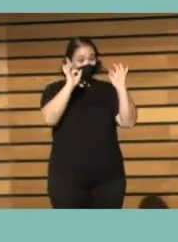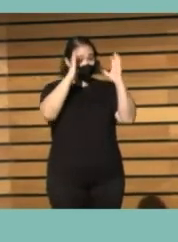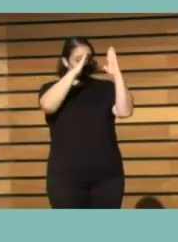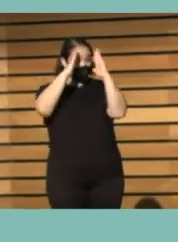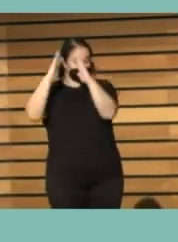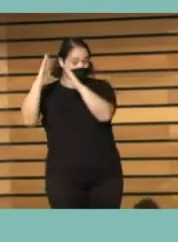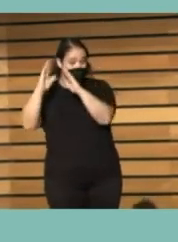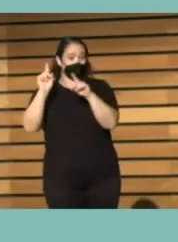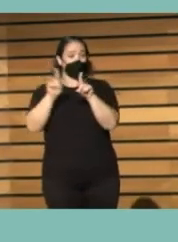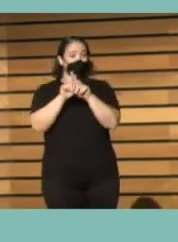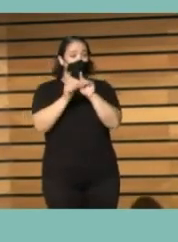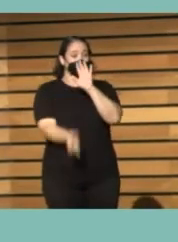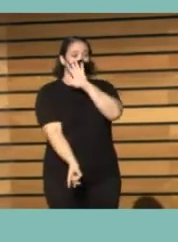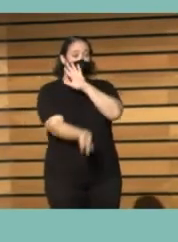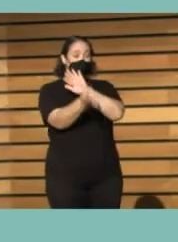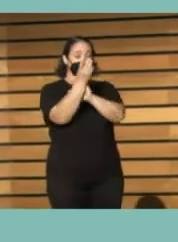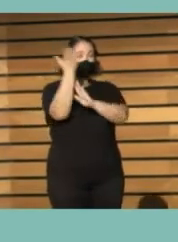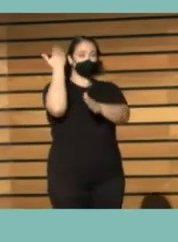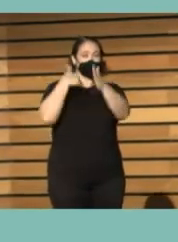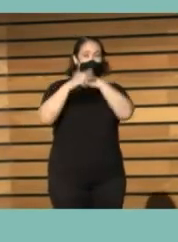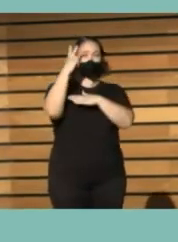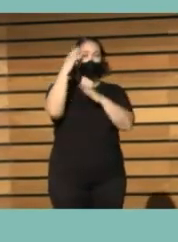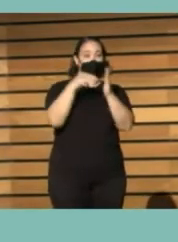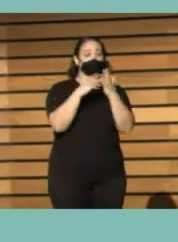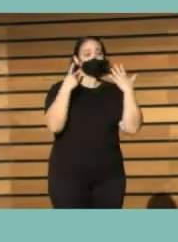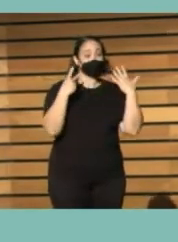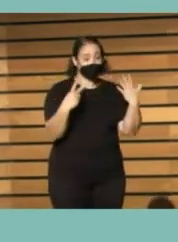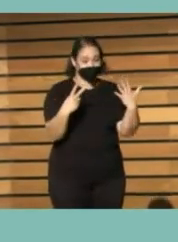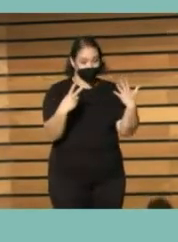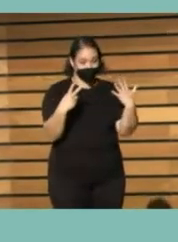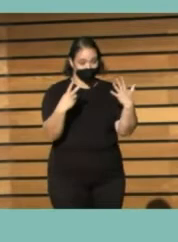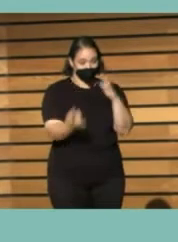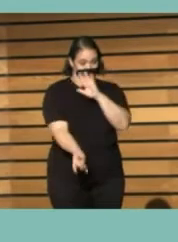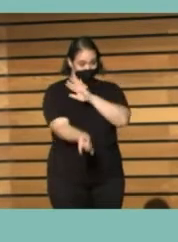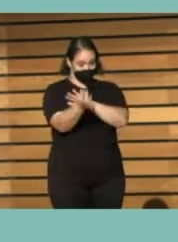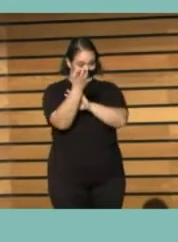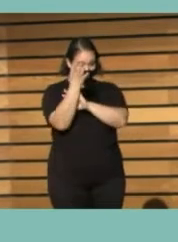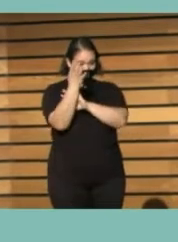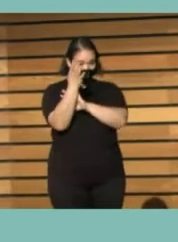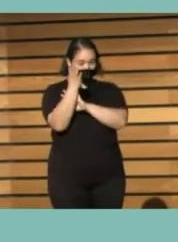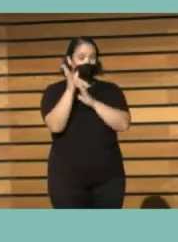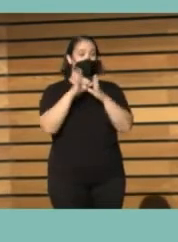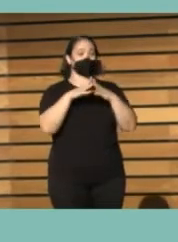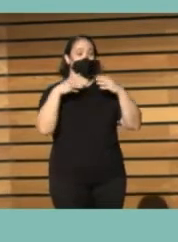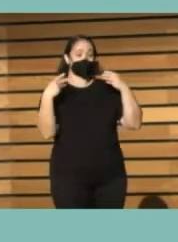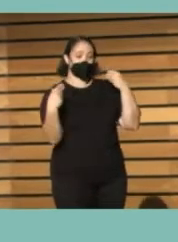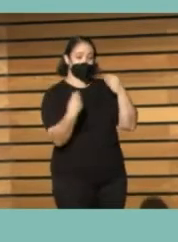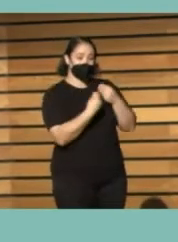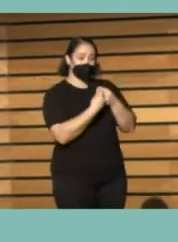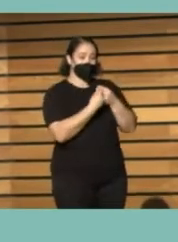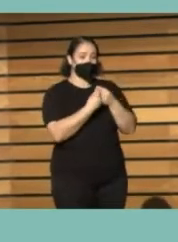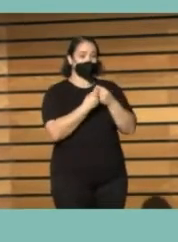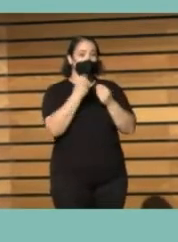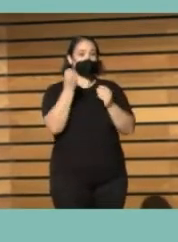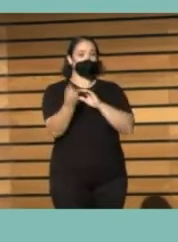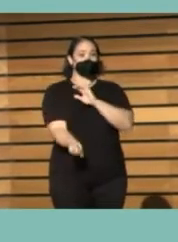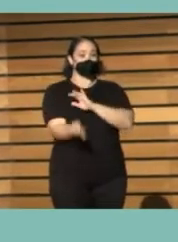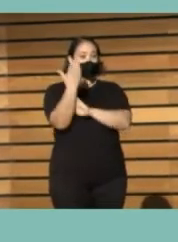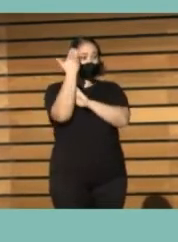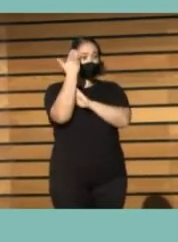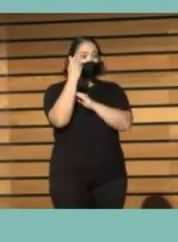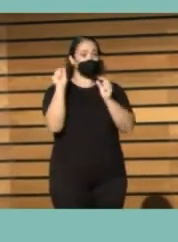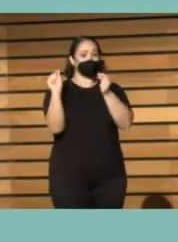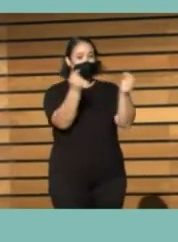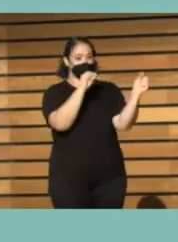es un órgano que se creó en el año 2007 en materia bibliotecaria, un foro de debate, un foro